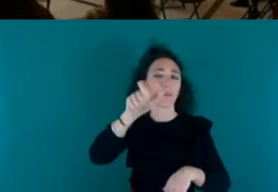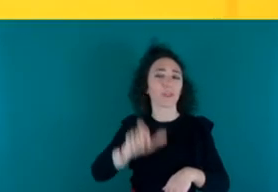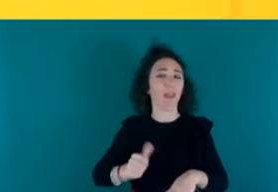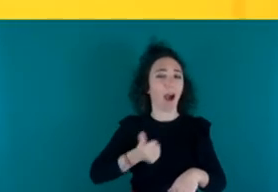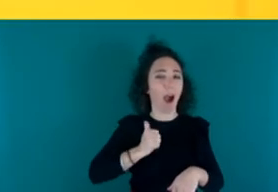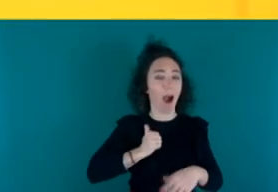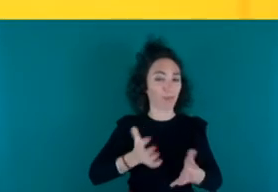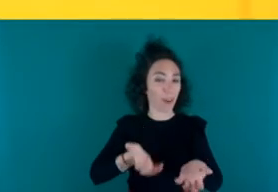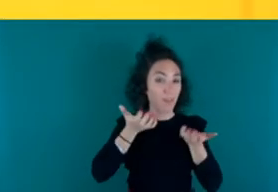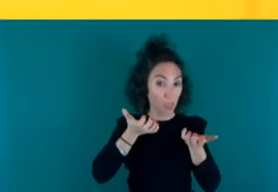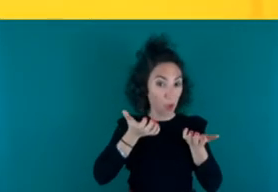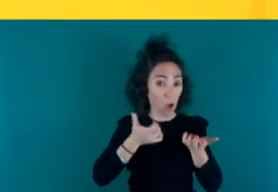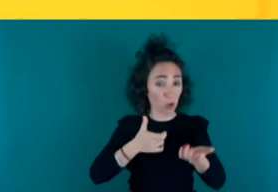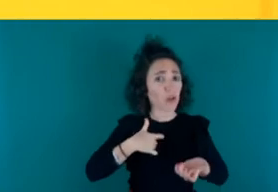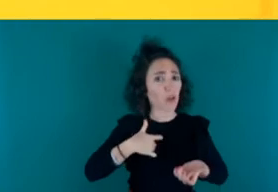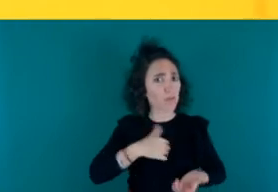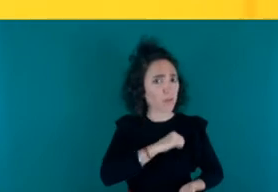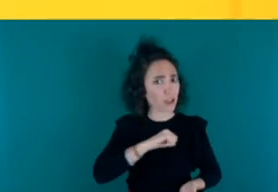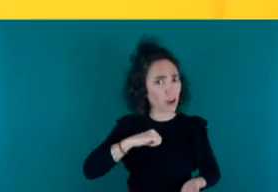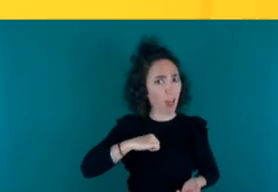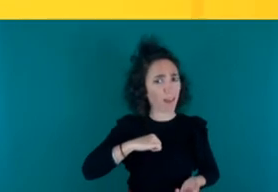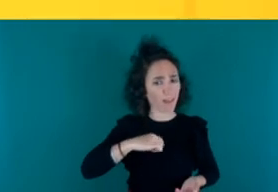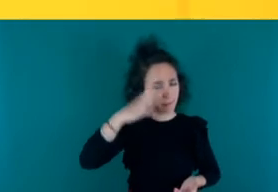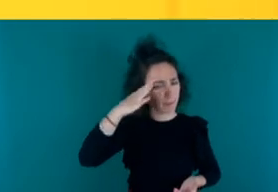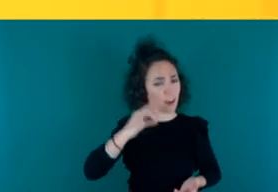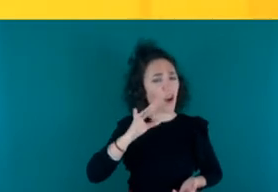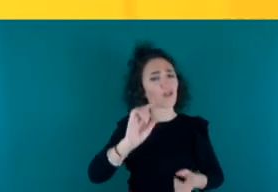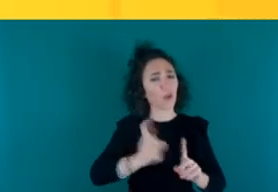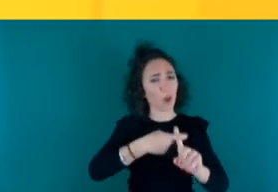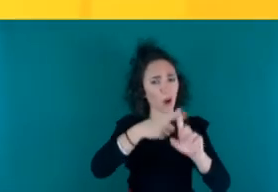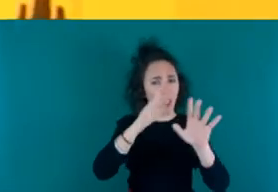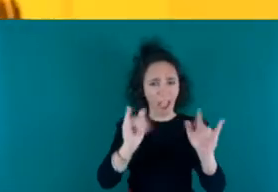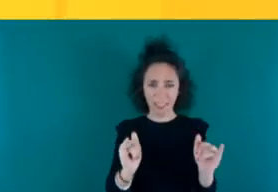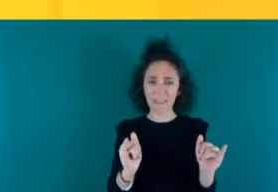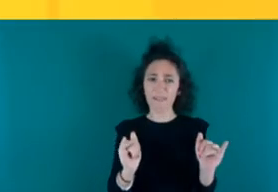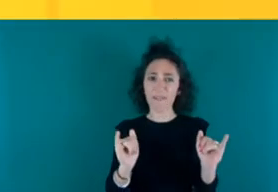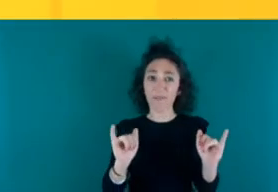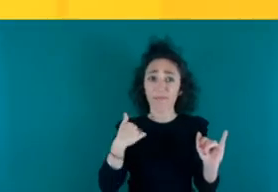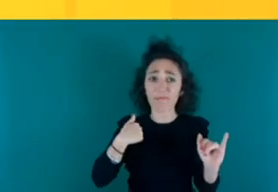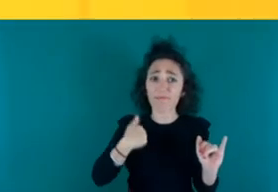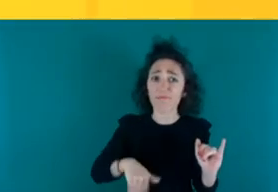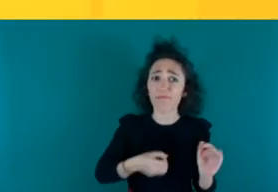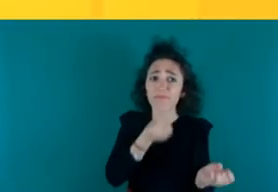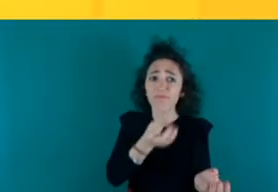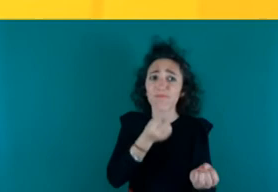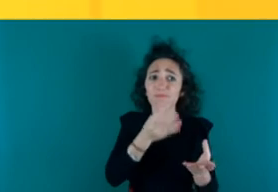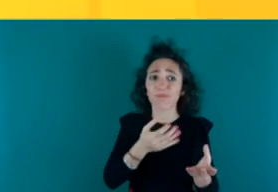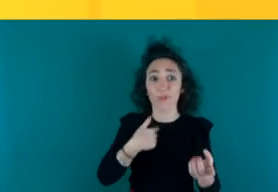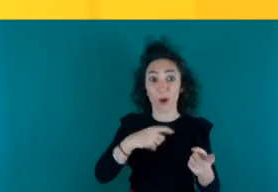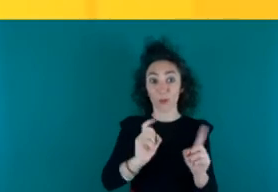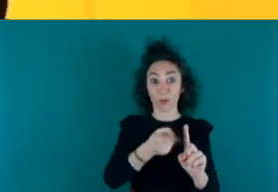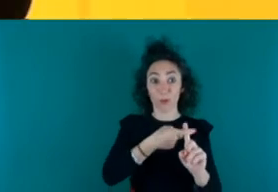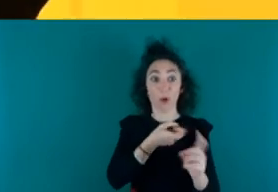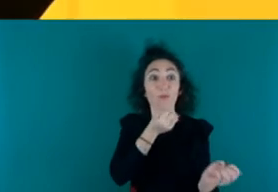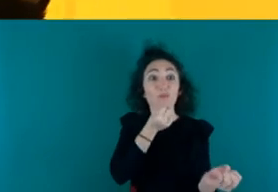yo personalmente creo que hay una solución pero lo que no creo o sea es decir lo que comenté es que no voy a decir esa solución aunque